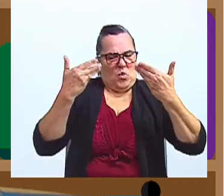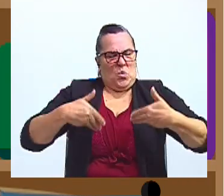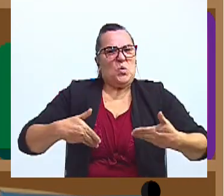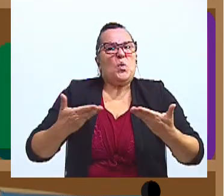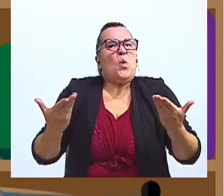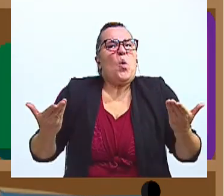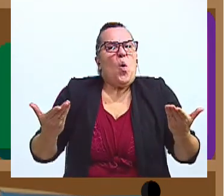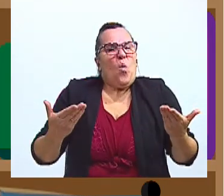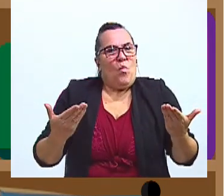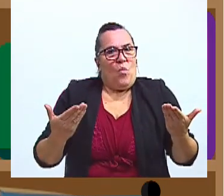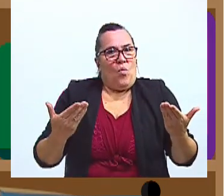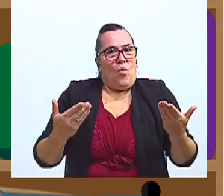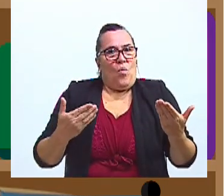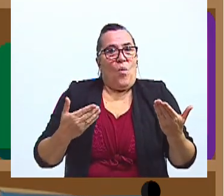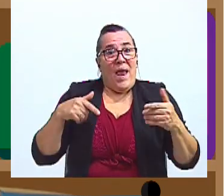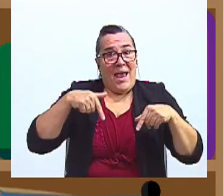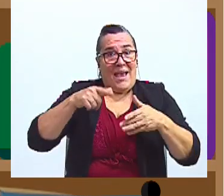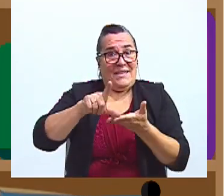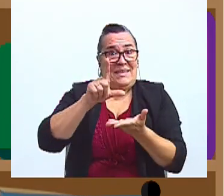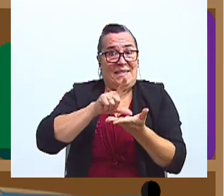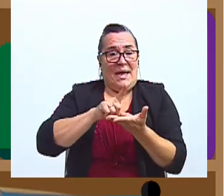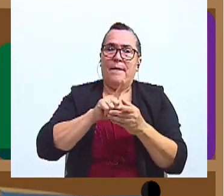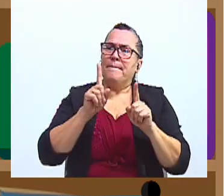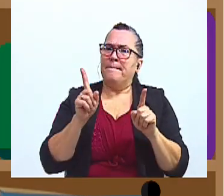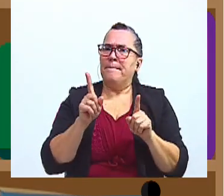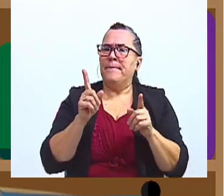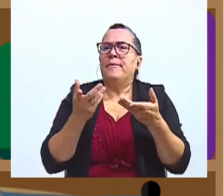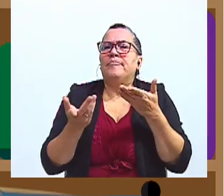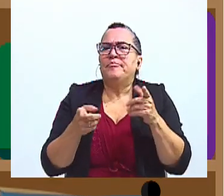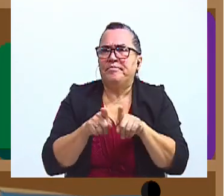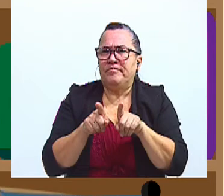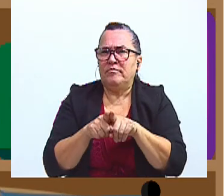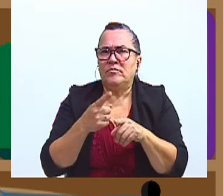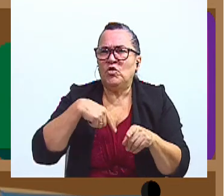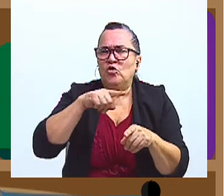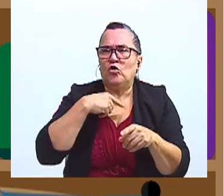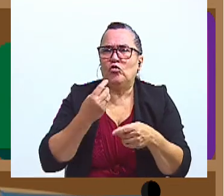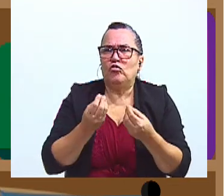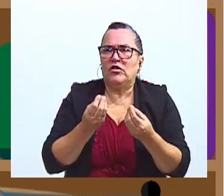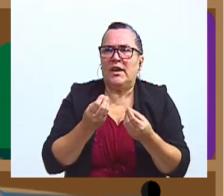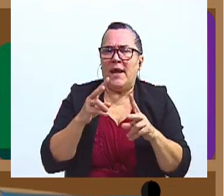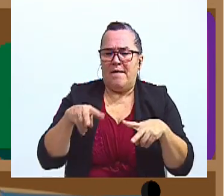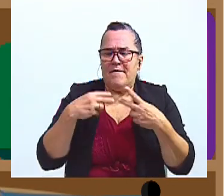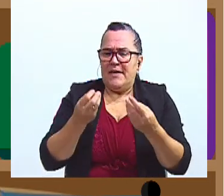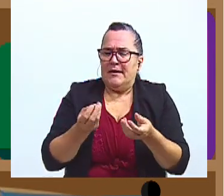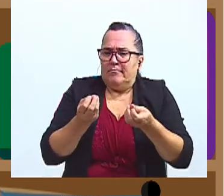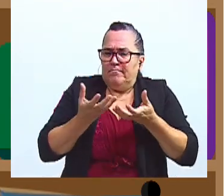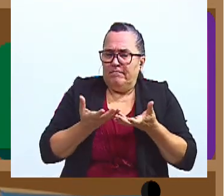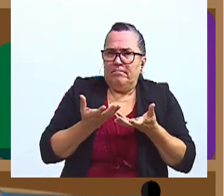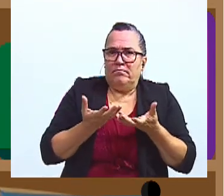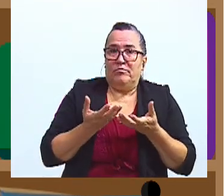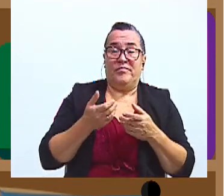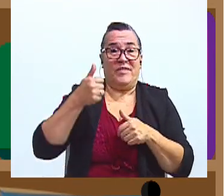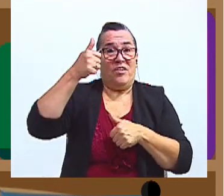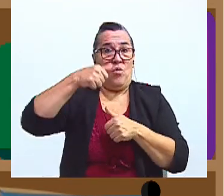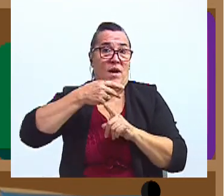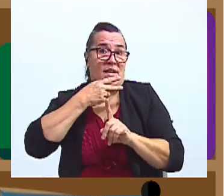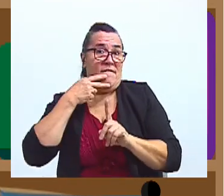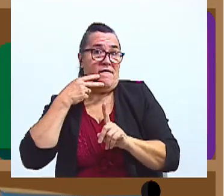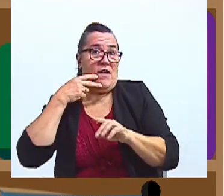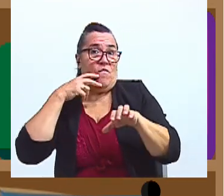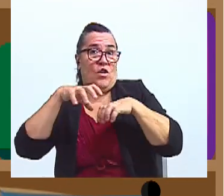qué sentimos durante esta clase, pero sobre todo, qué podemos dar en nuestras vidas. Recuerden que el verbo es una acción,